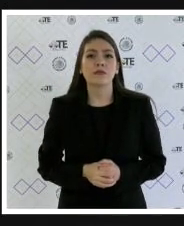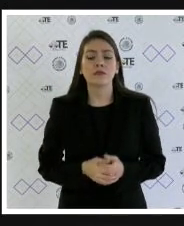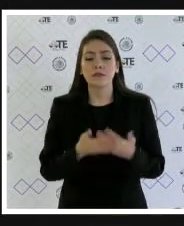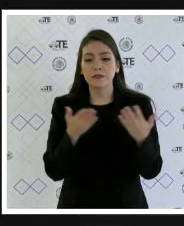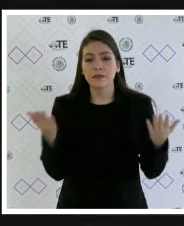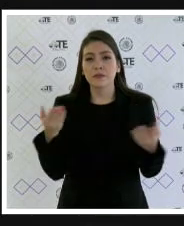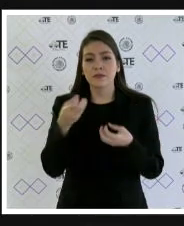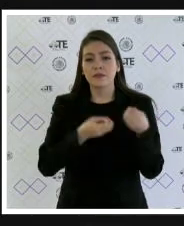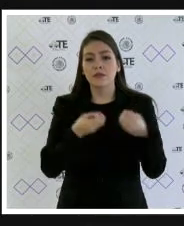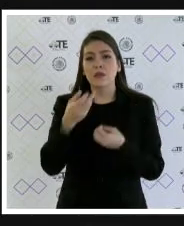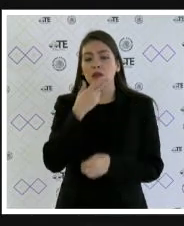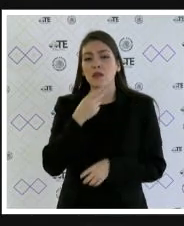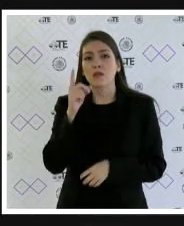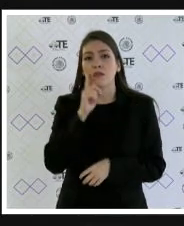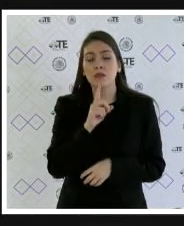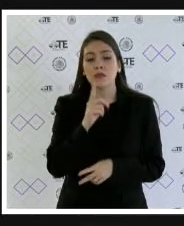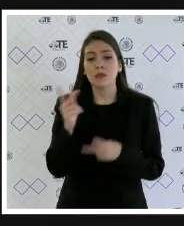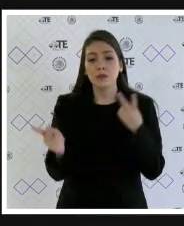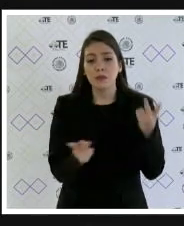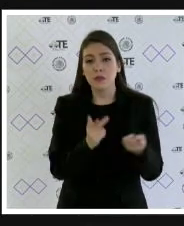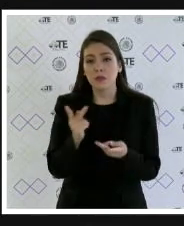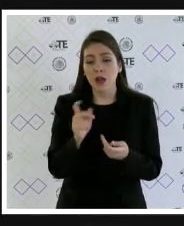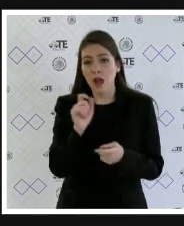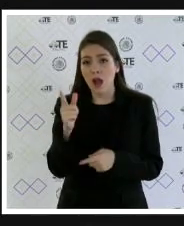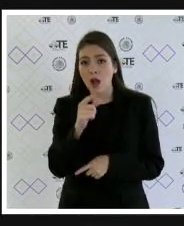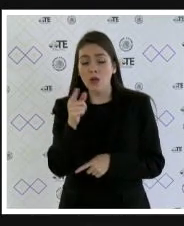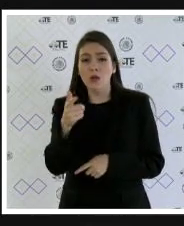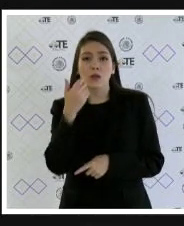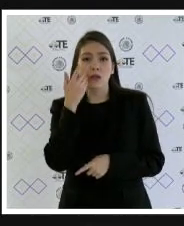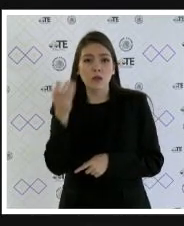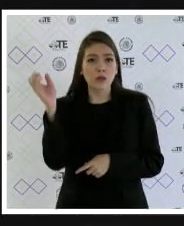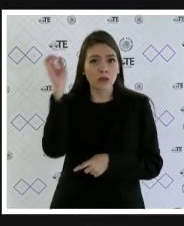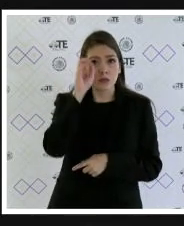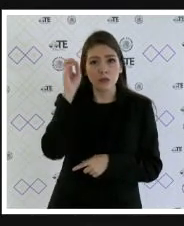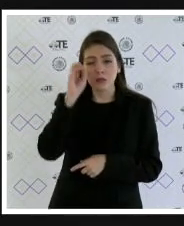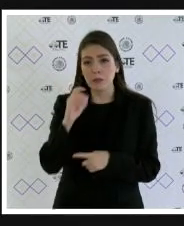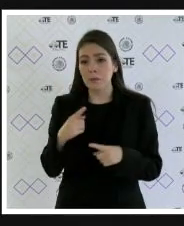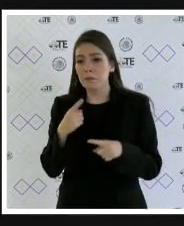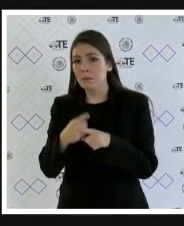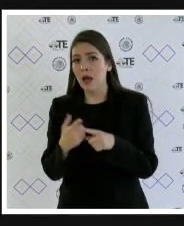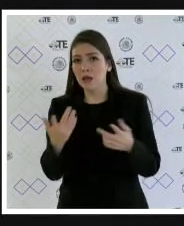magistradas magistrados les consulto si alguien dice quisiera tener alguna intervención adicional